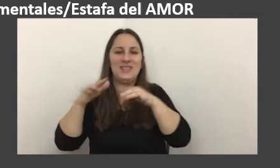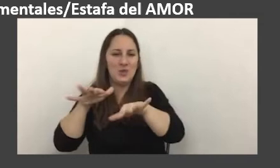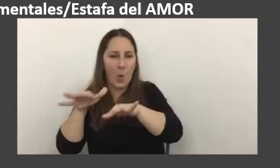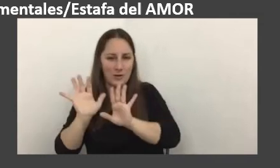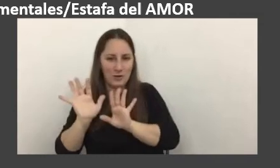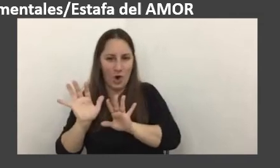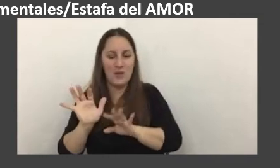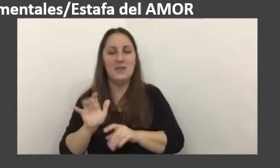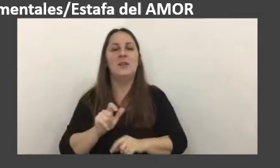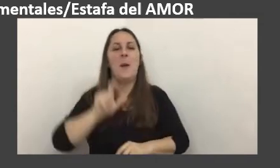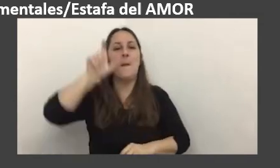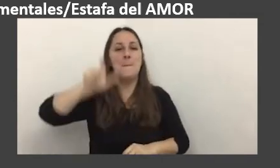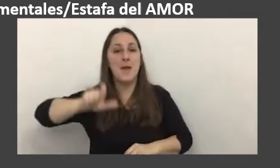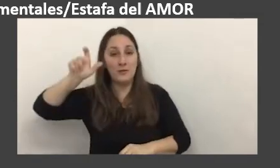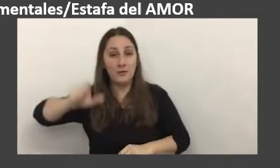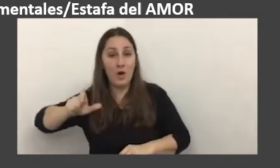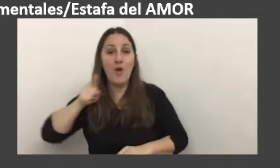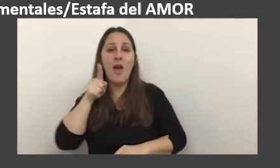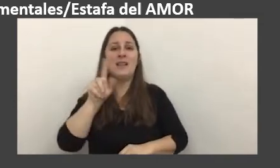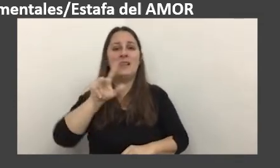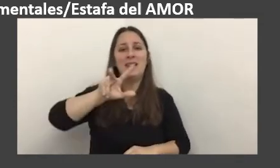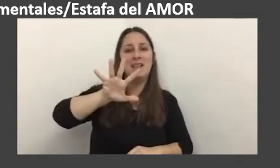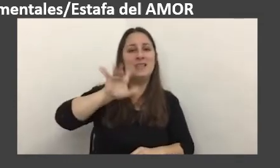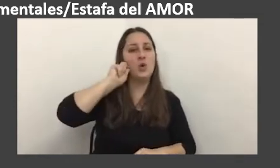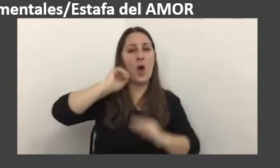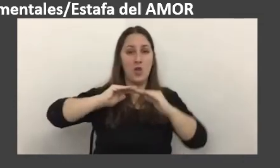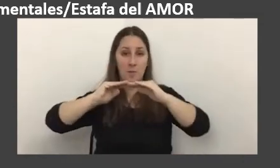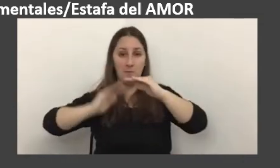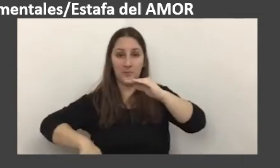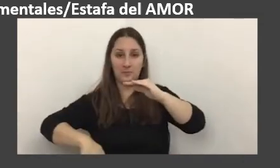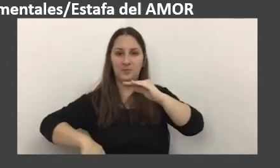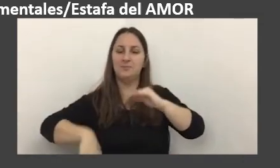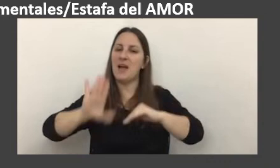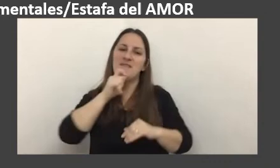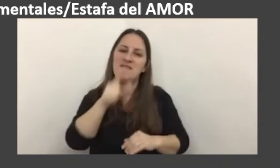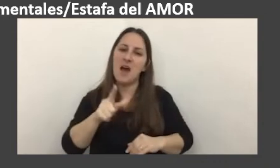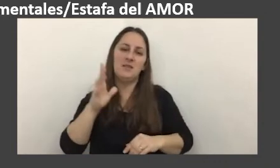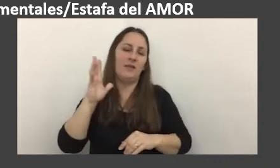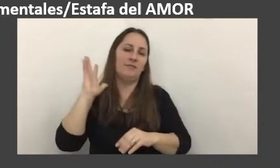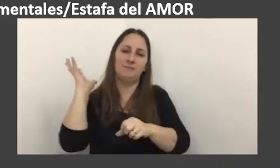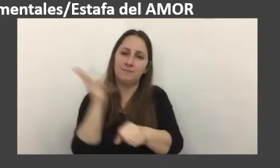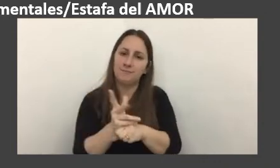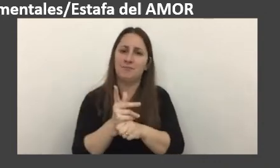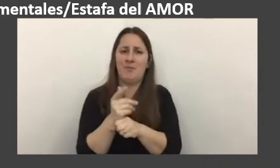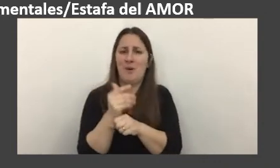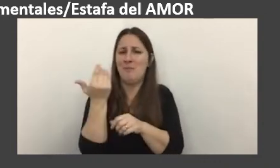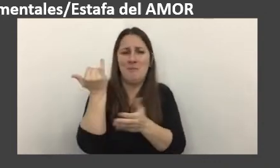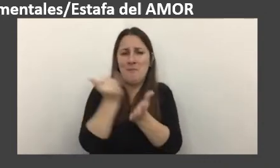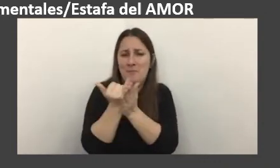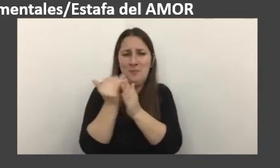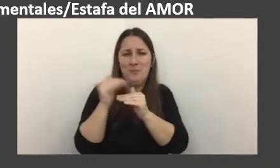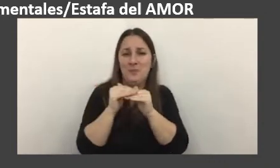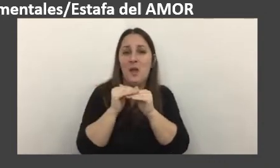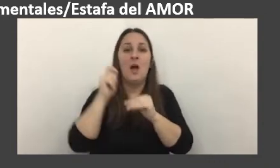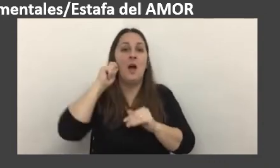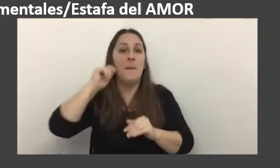las personas de 35 años para abajo son los más propensos a caer por montos mínimos los